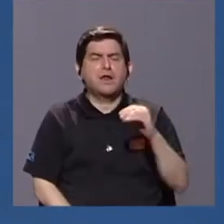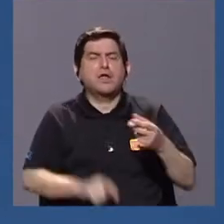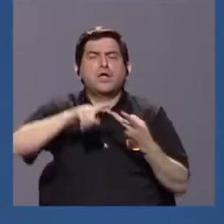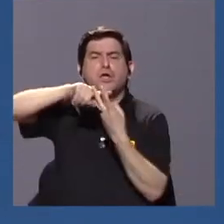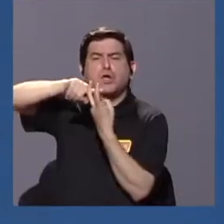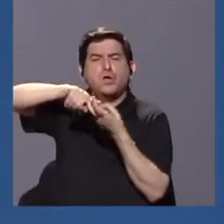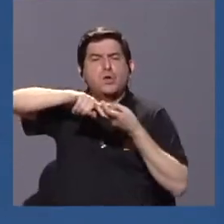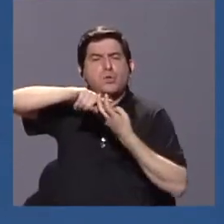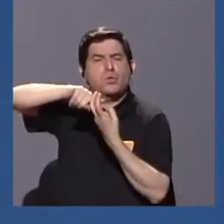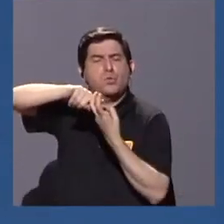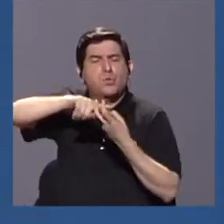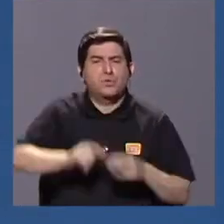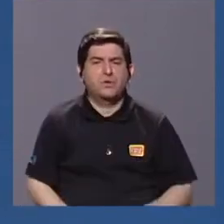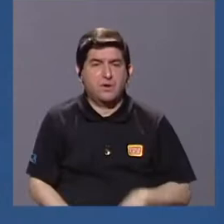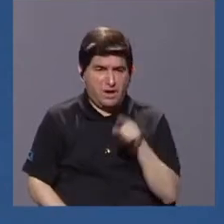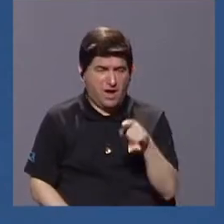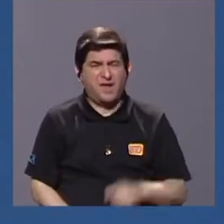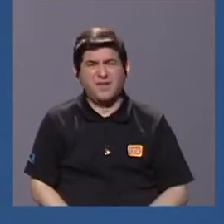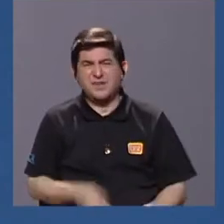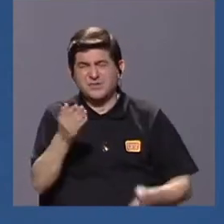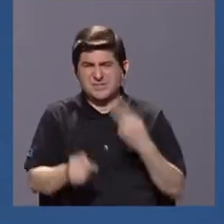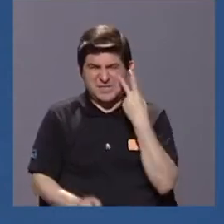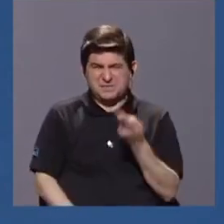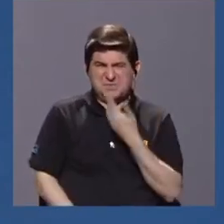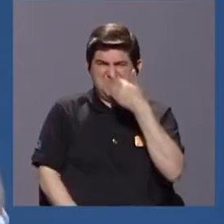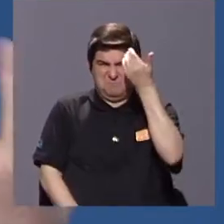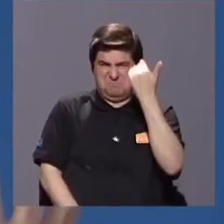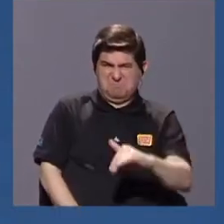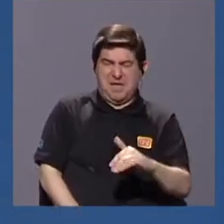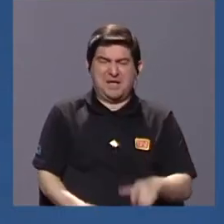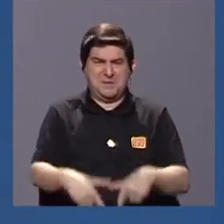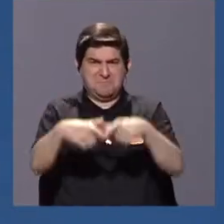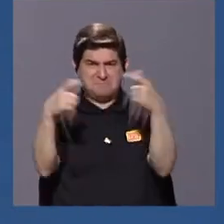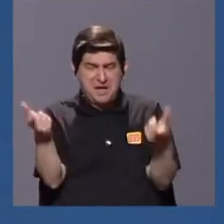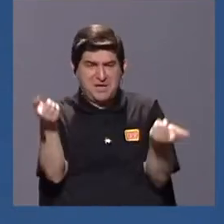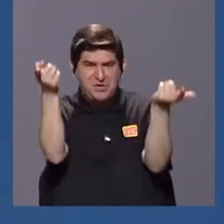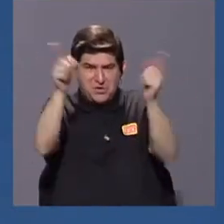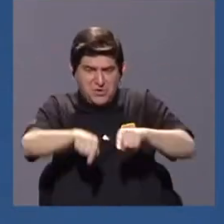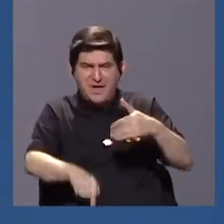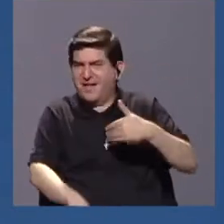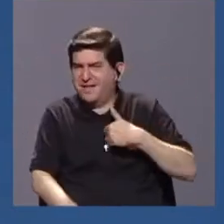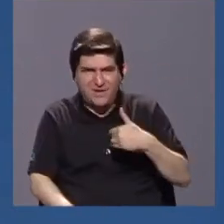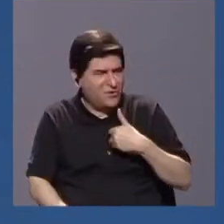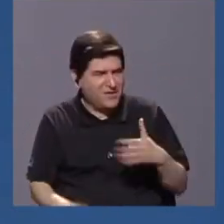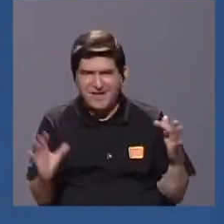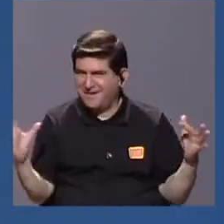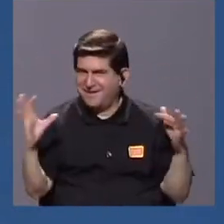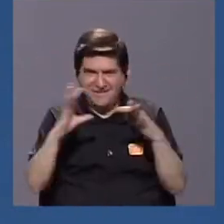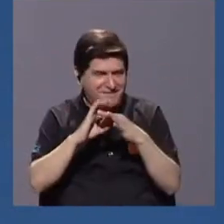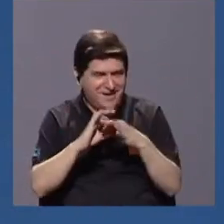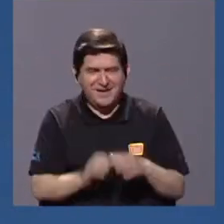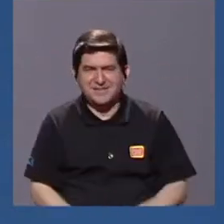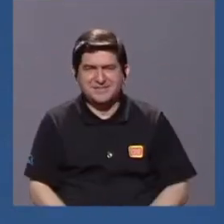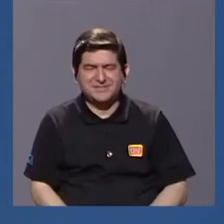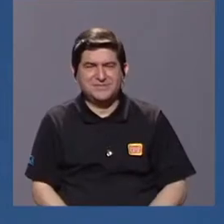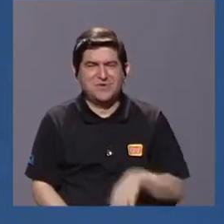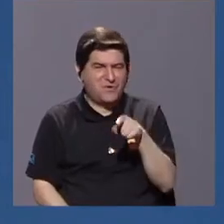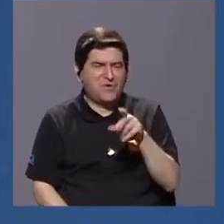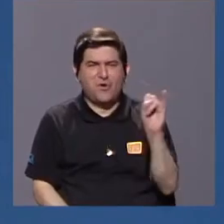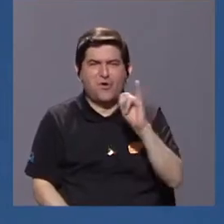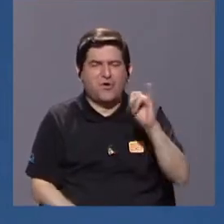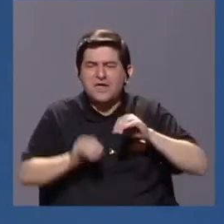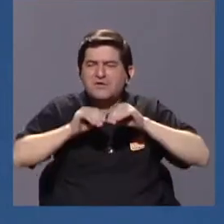murciélagos, a pesar de que han sido muy satanizados y que la mayoría de los casos no tiene que ver con la transmisión de agentes